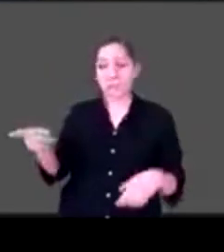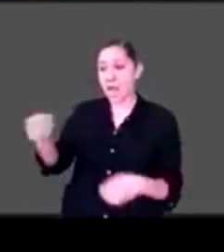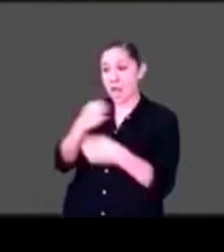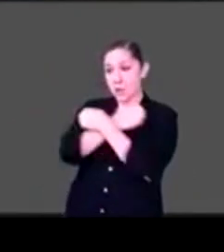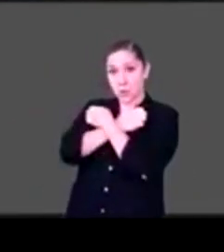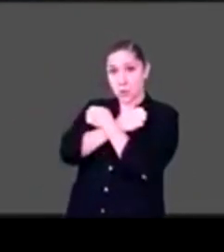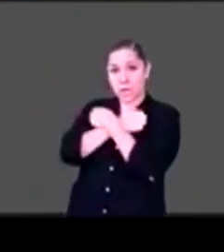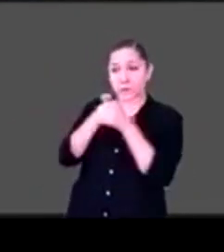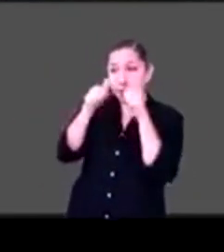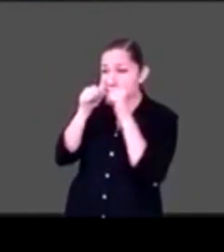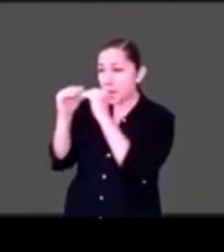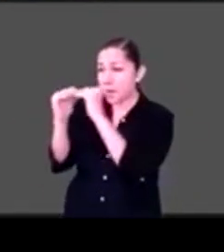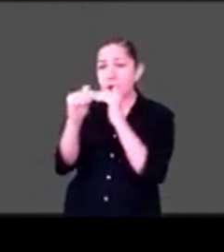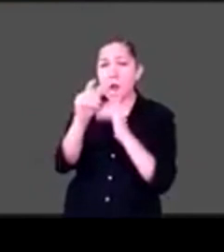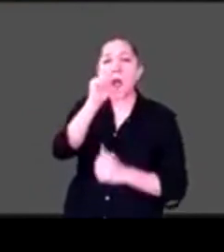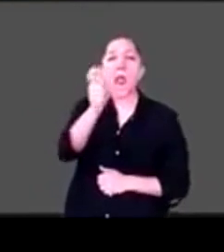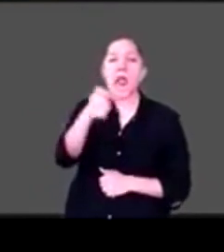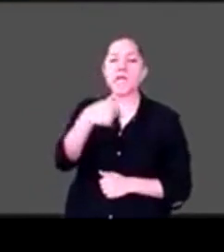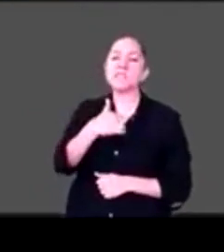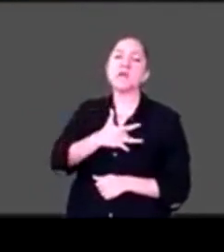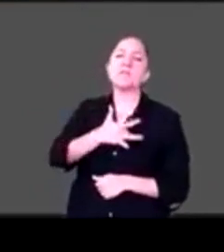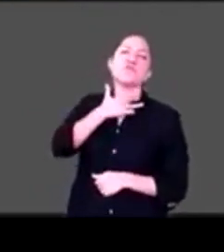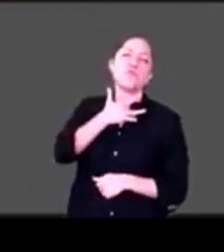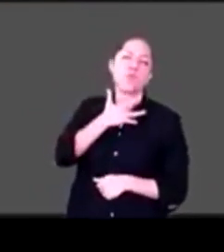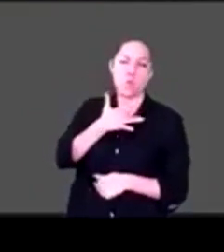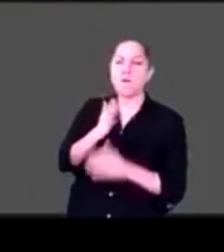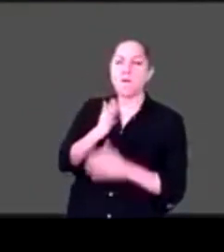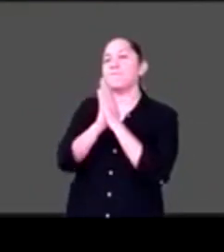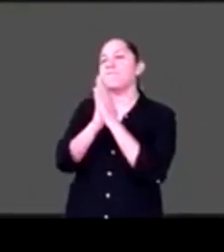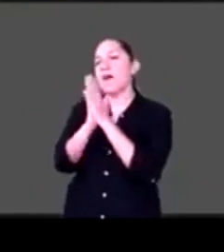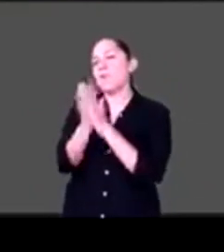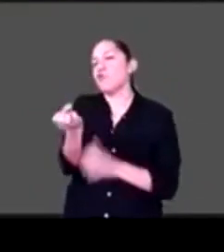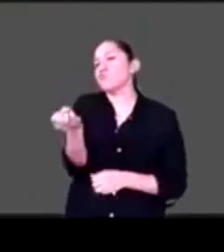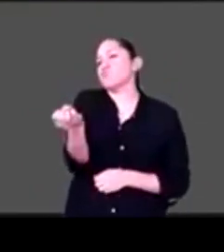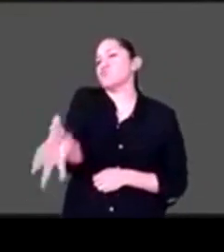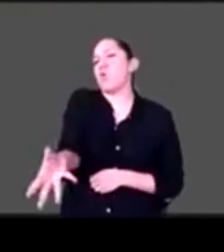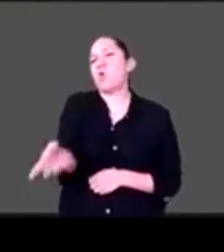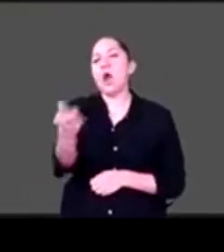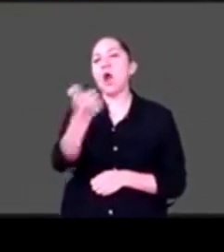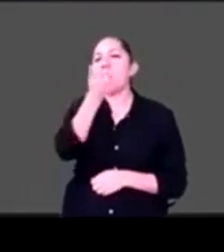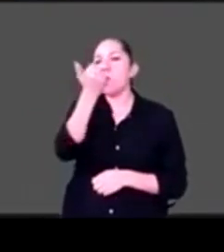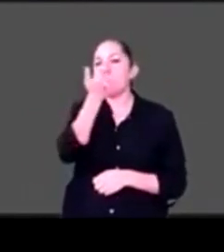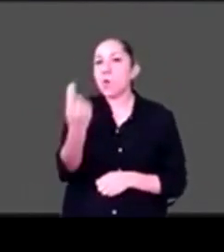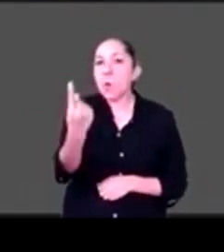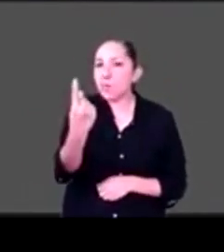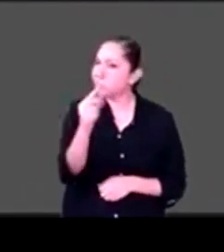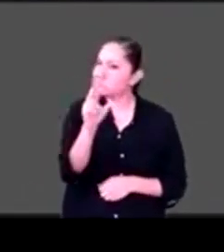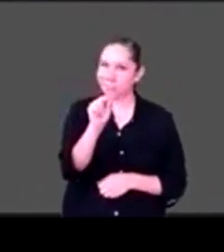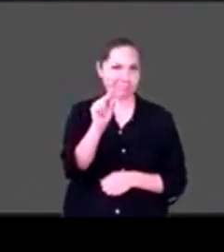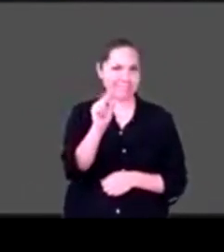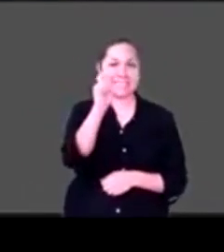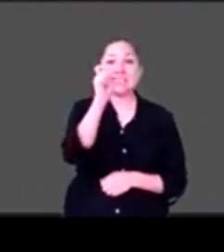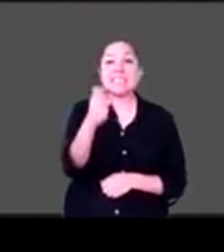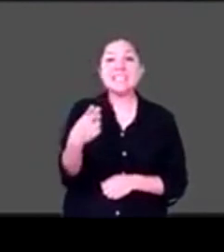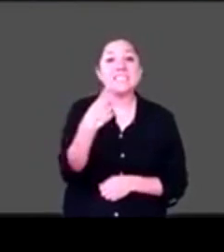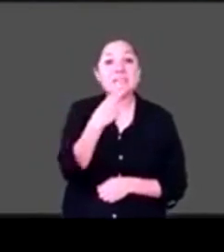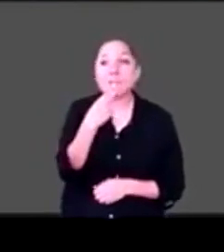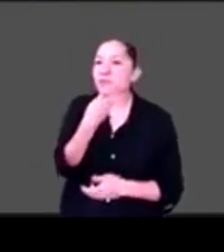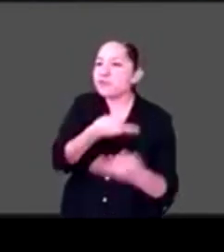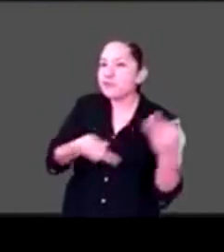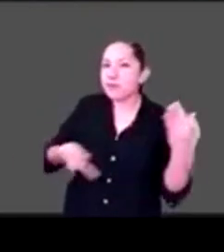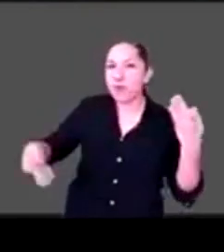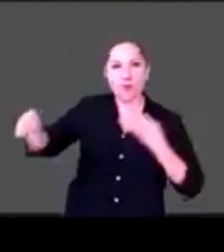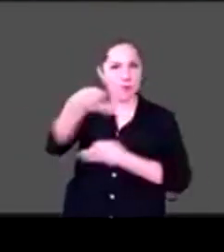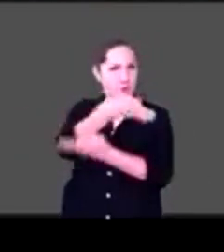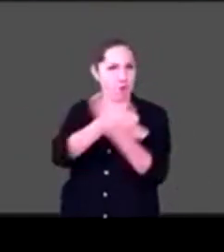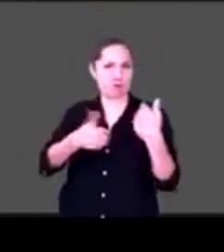educativa es un favorzote a todos los estudiantes de una institución educativa y es un regalo el poder